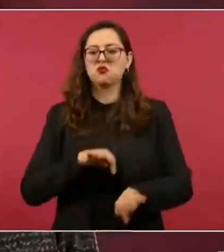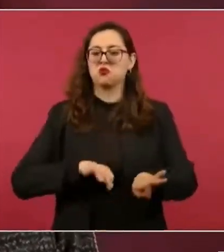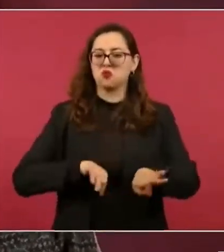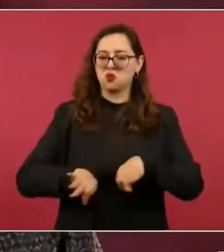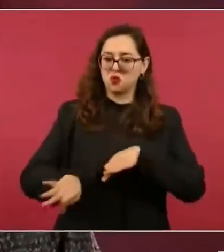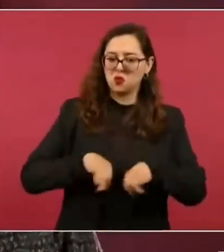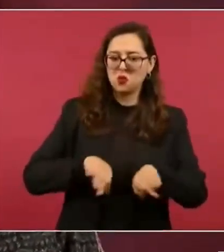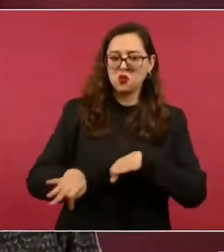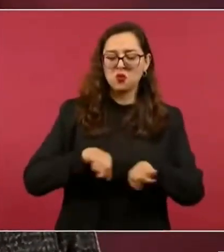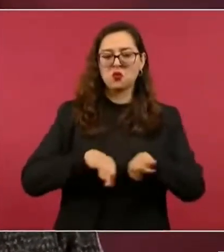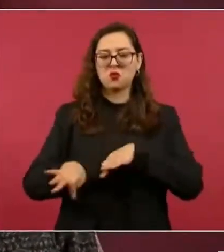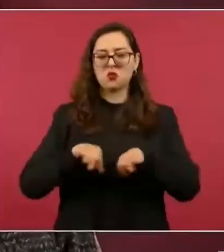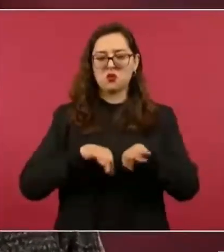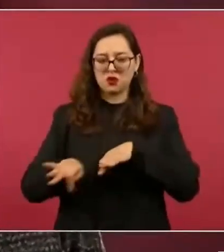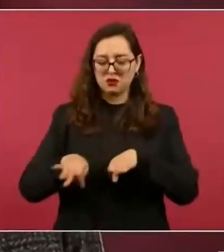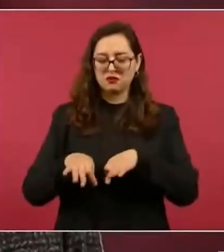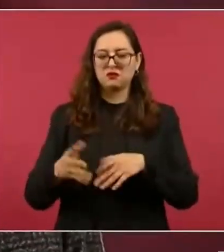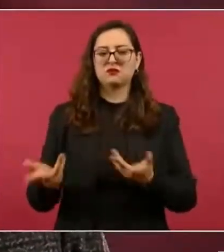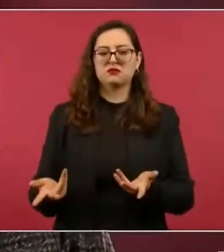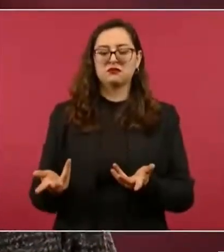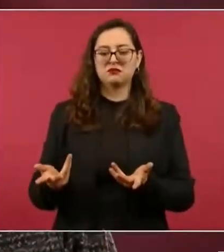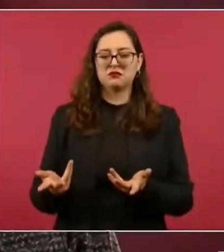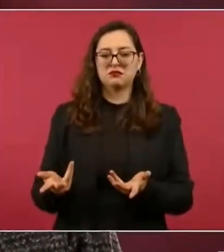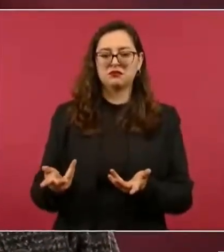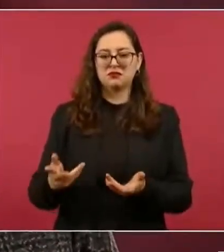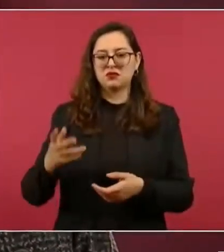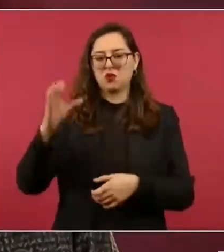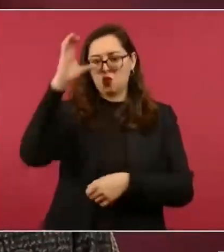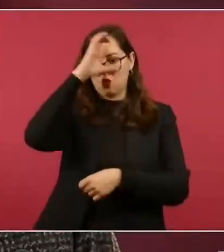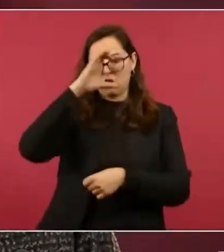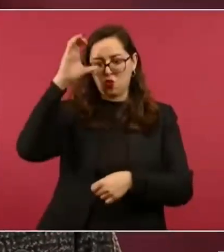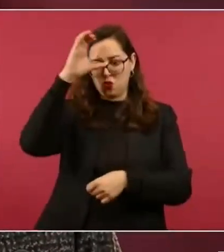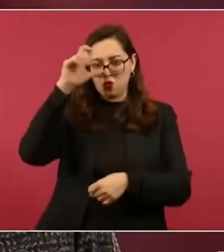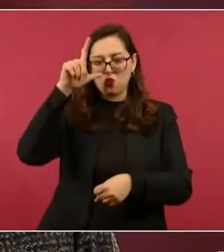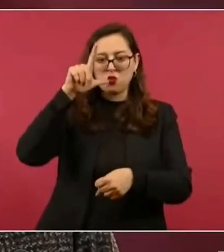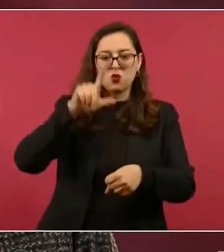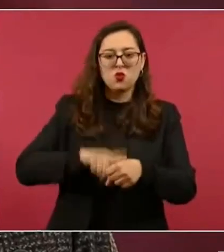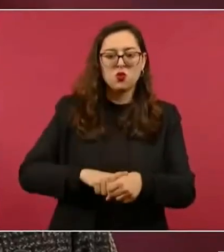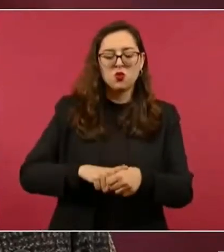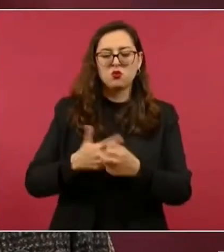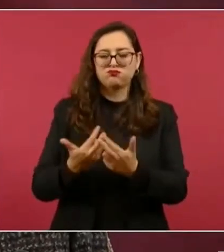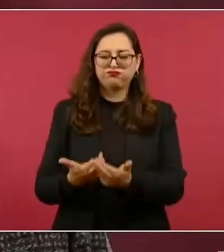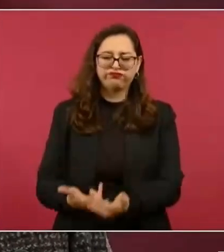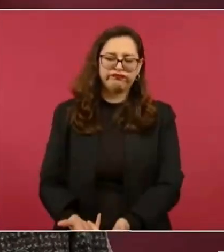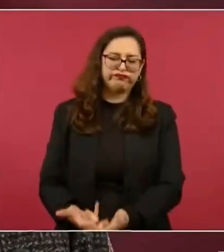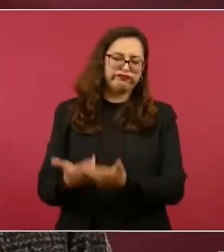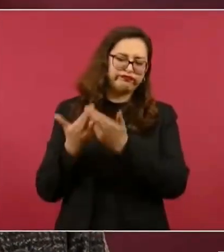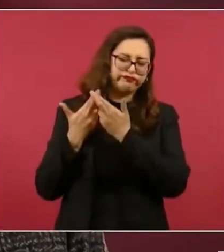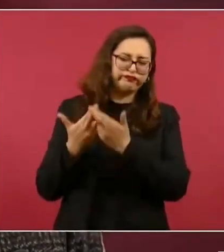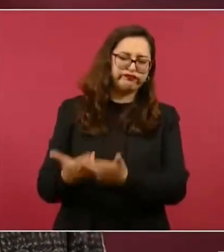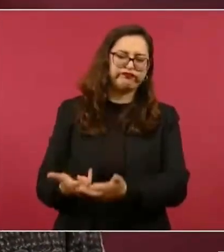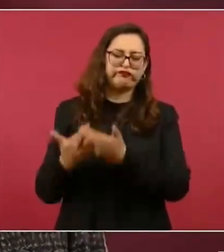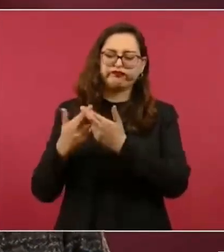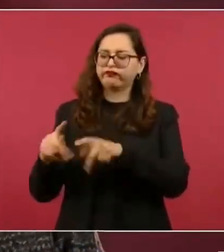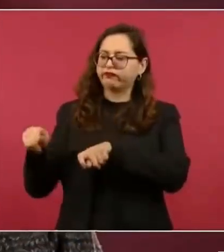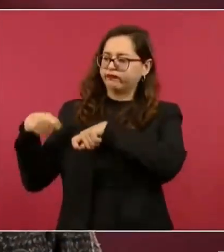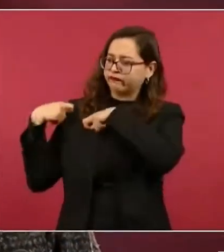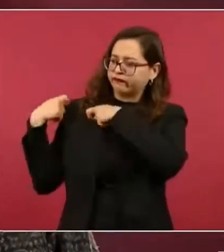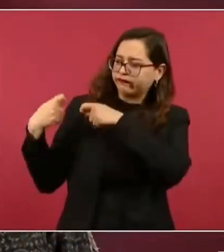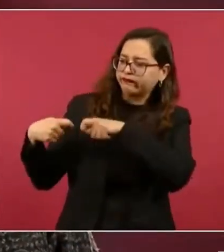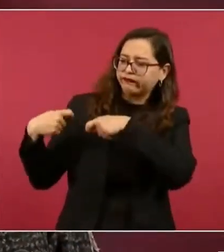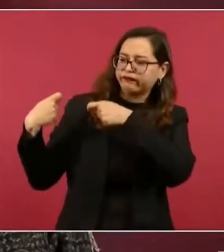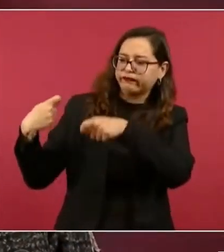heredero, ya lo dije y lo repito, de una gran riqueza cultural,